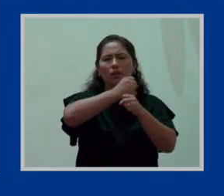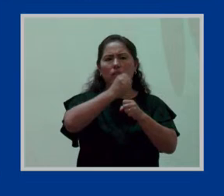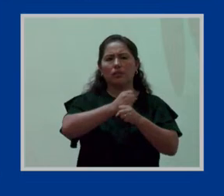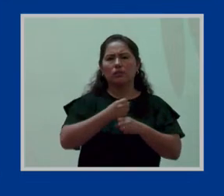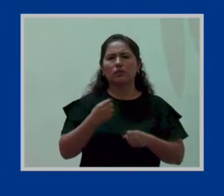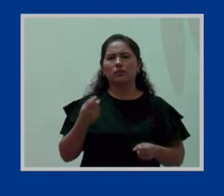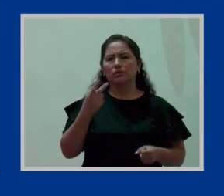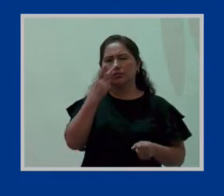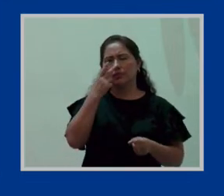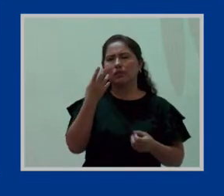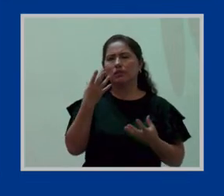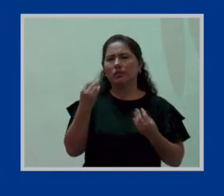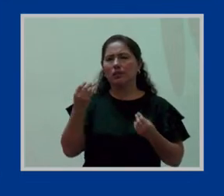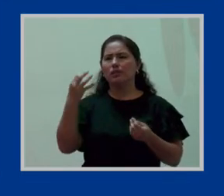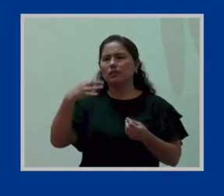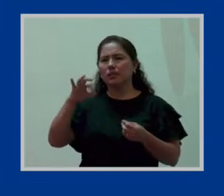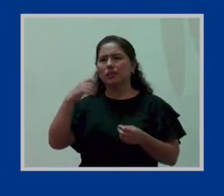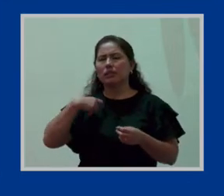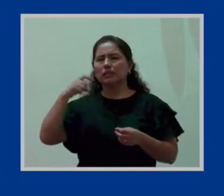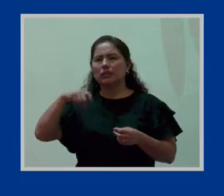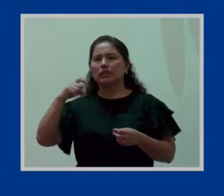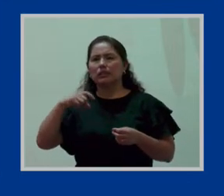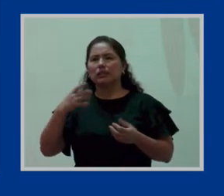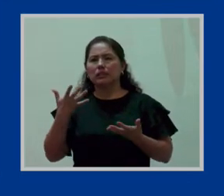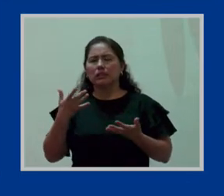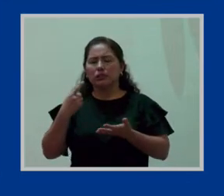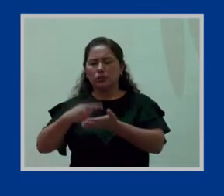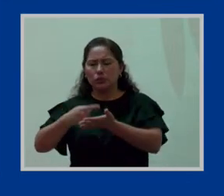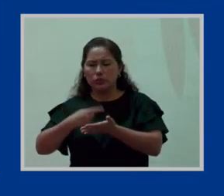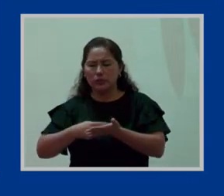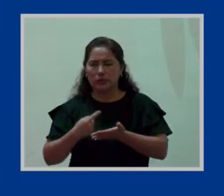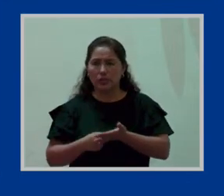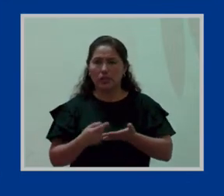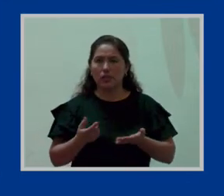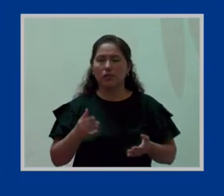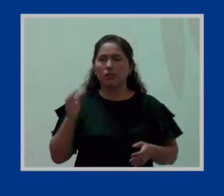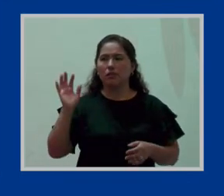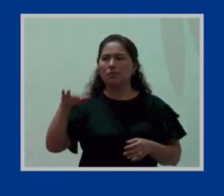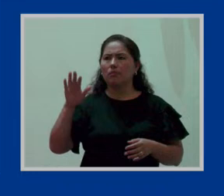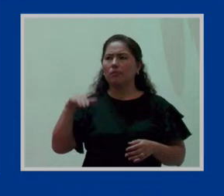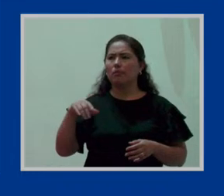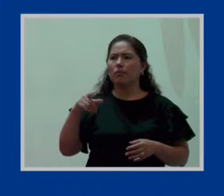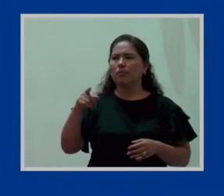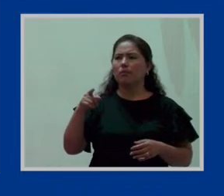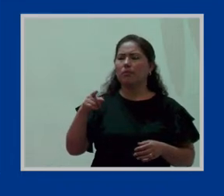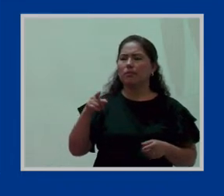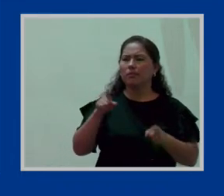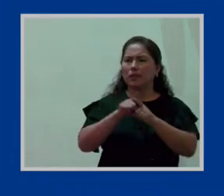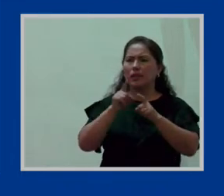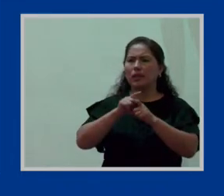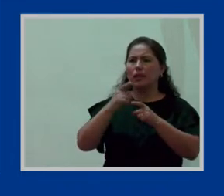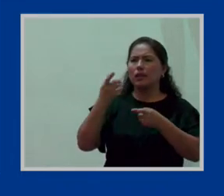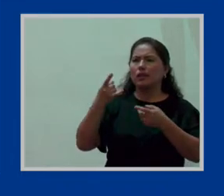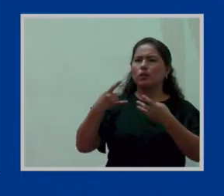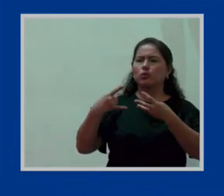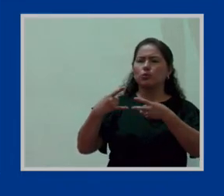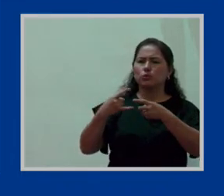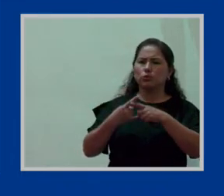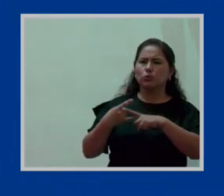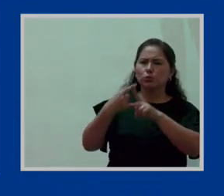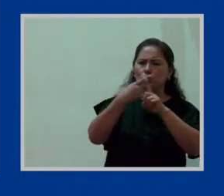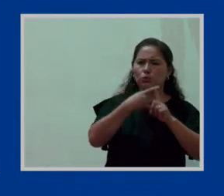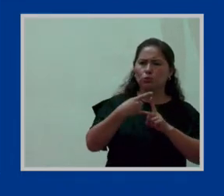siempre existe un momento una necesidad de coordinación oiga pero también existe el Zoom ya la virtualidad facilita